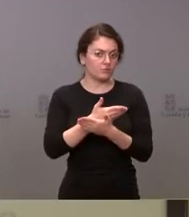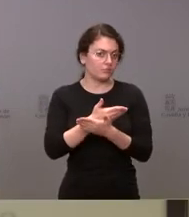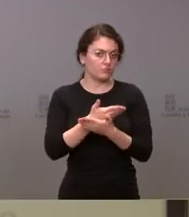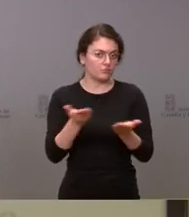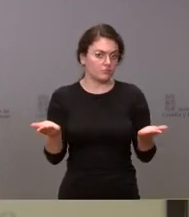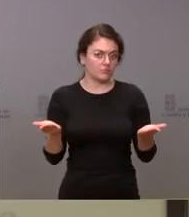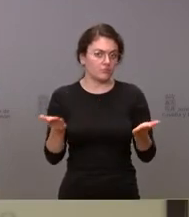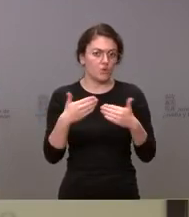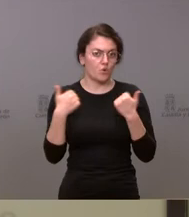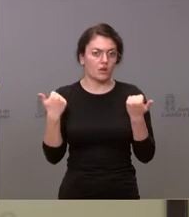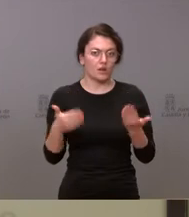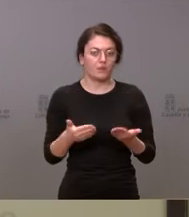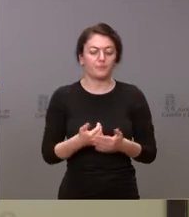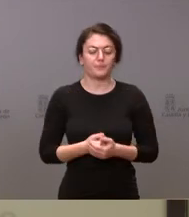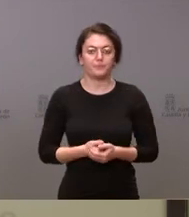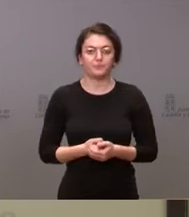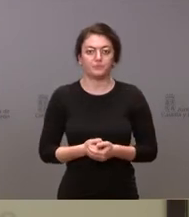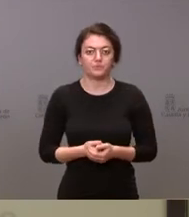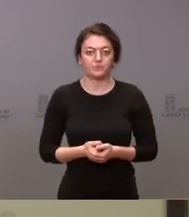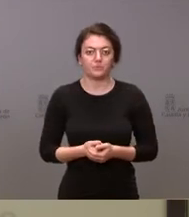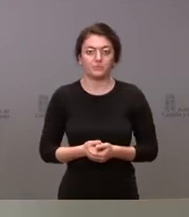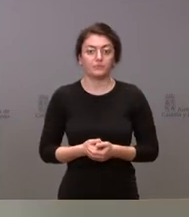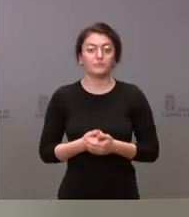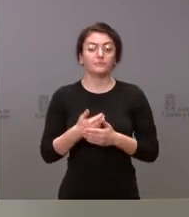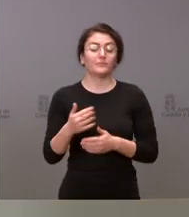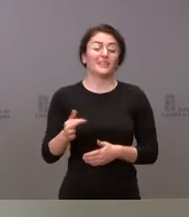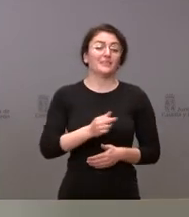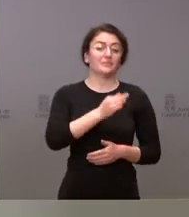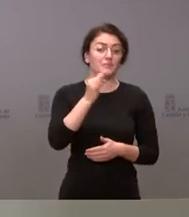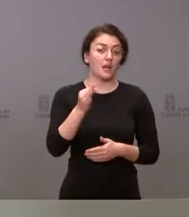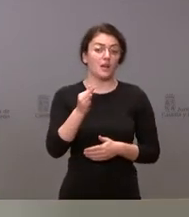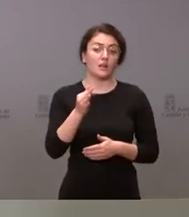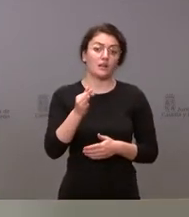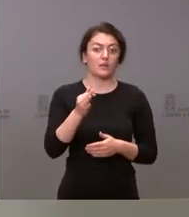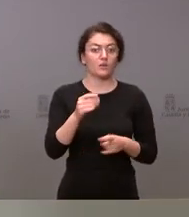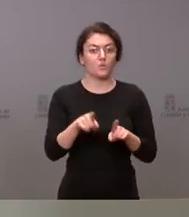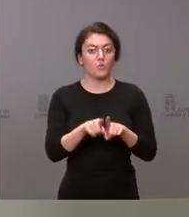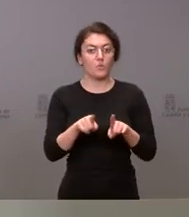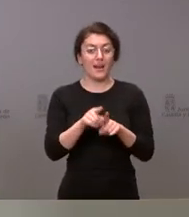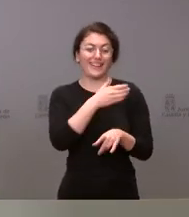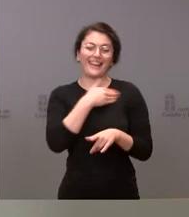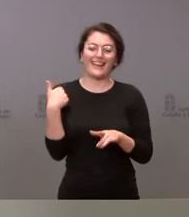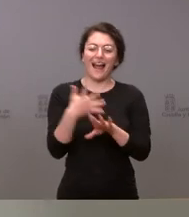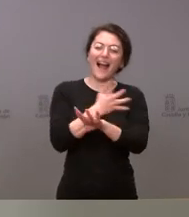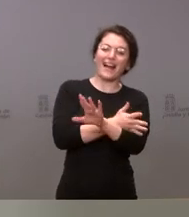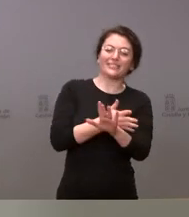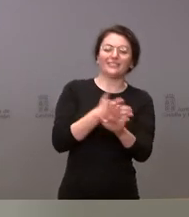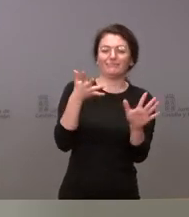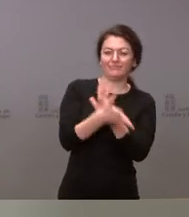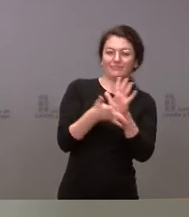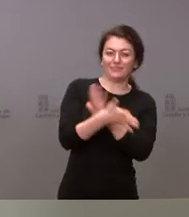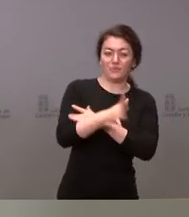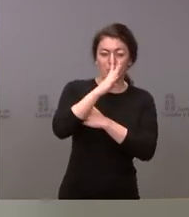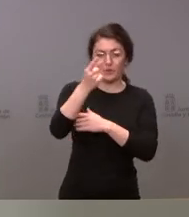resolver pues estamos a disposición. Pero sí quería hacer una reflexión amplia previa a sus preguntas porque sé que a muchas de ustedes les